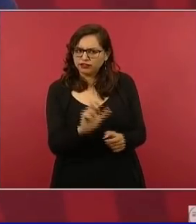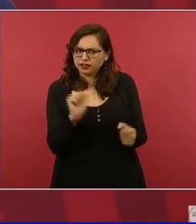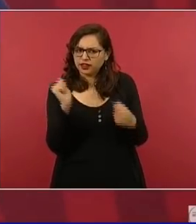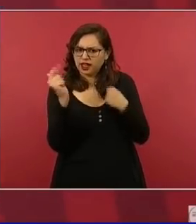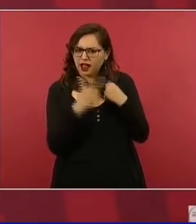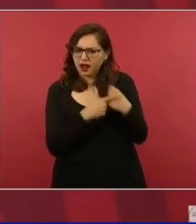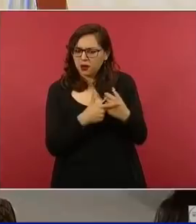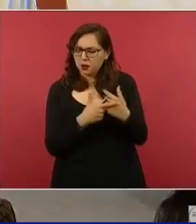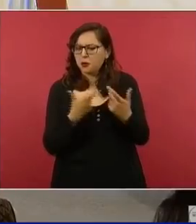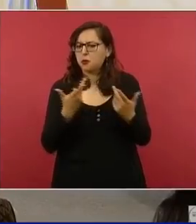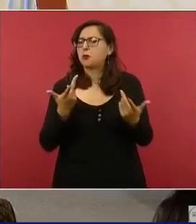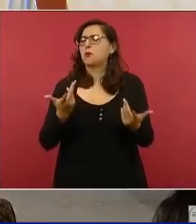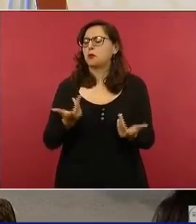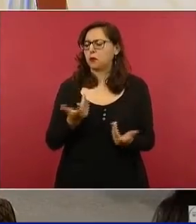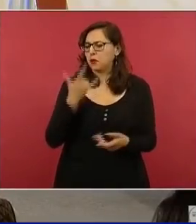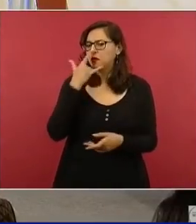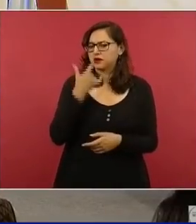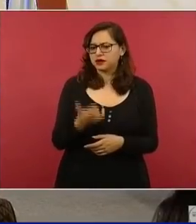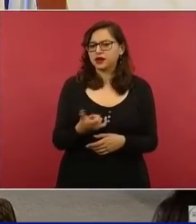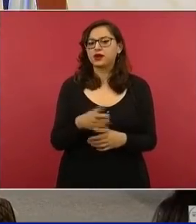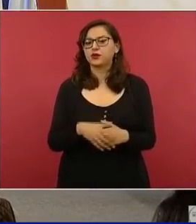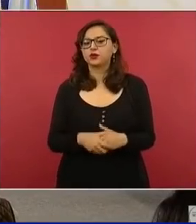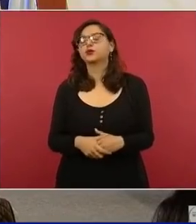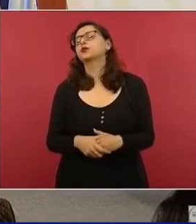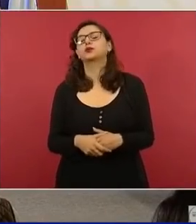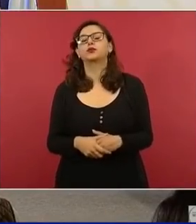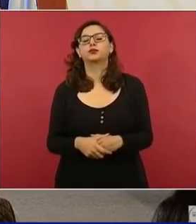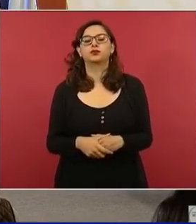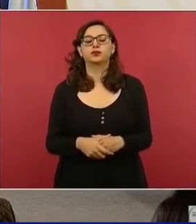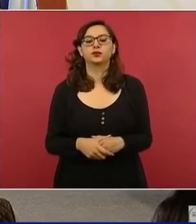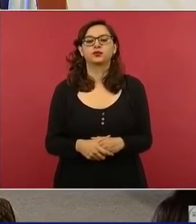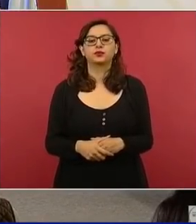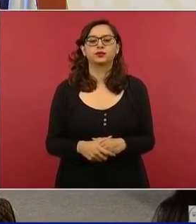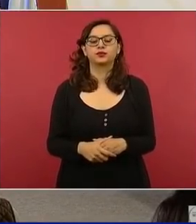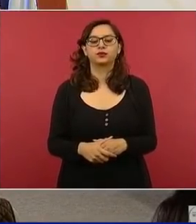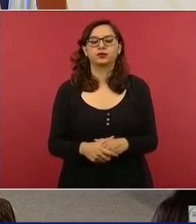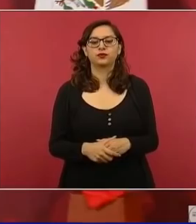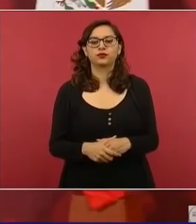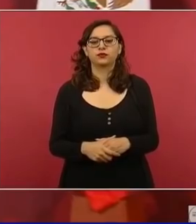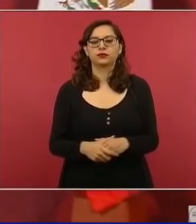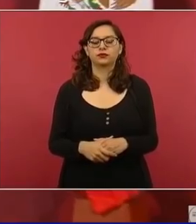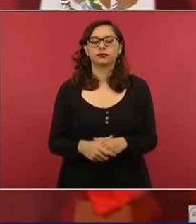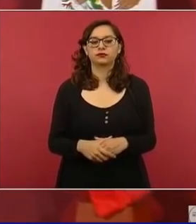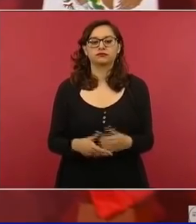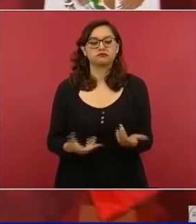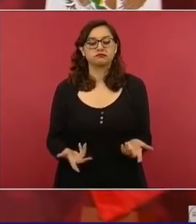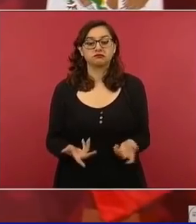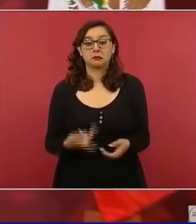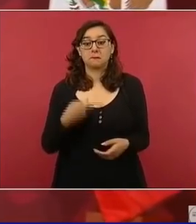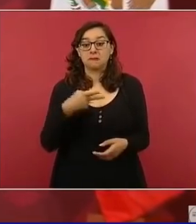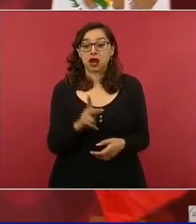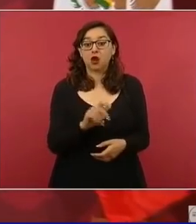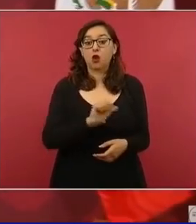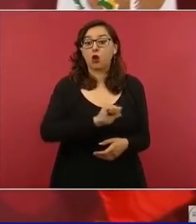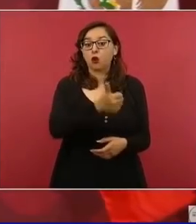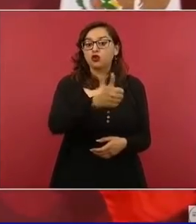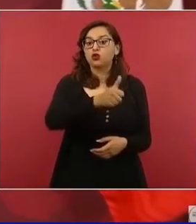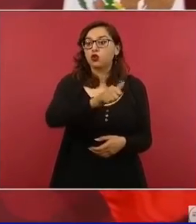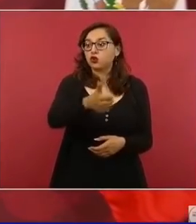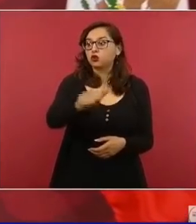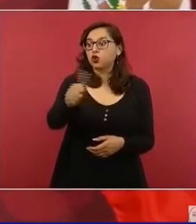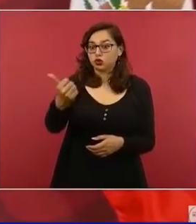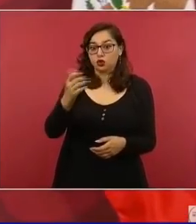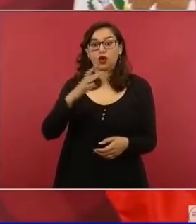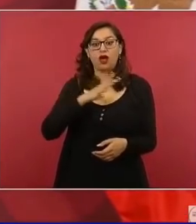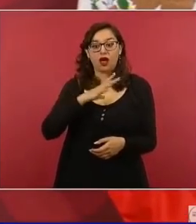Y no sólo eso, tiene mucho más, mucho más.